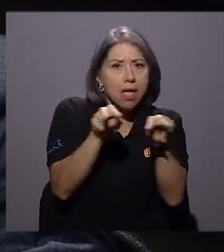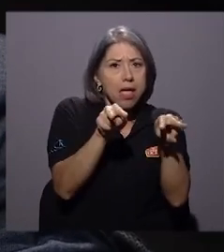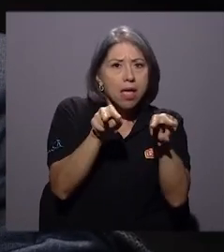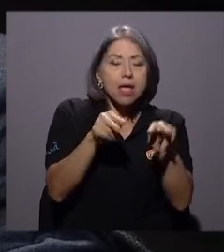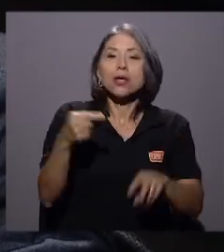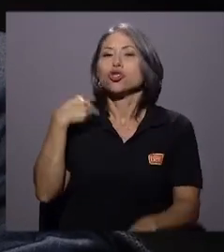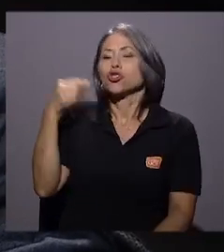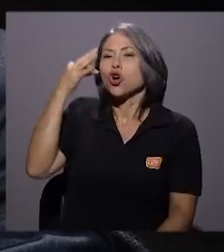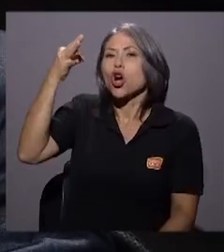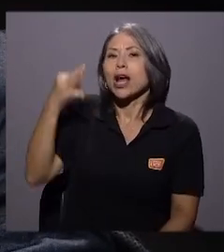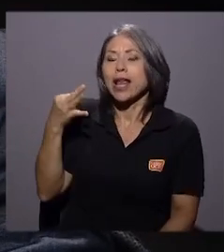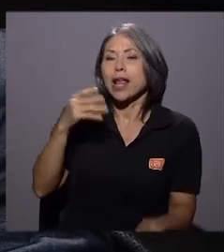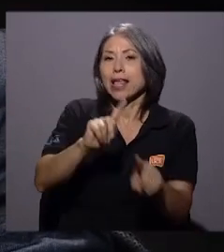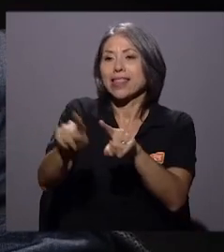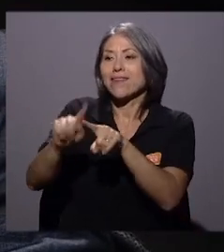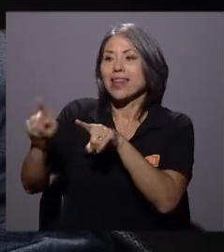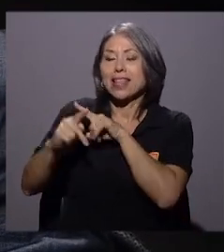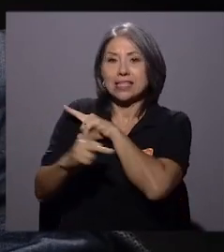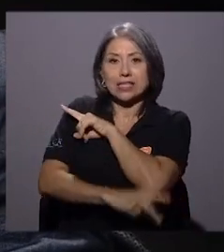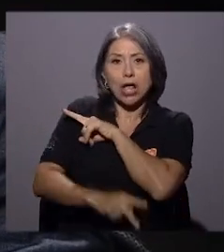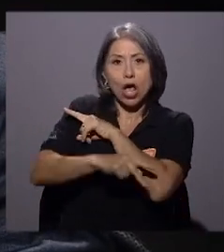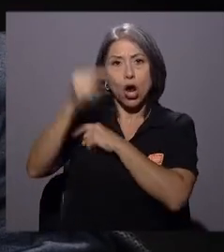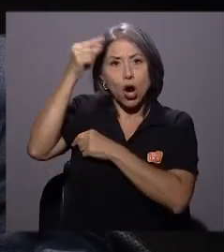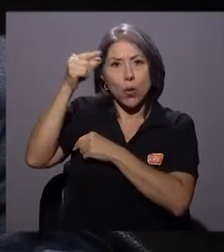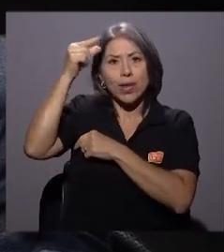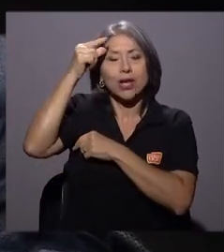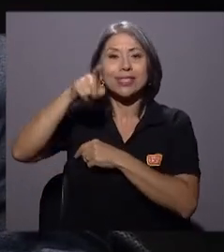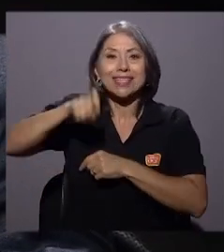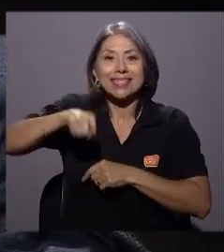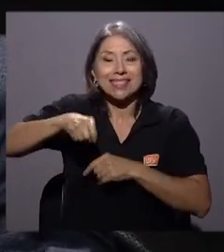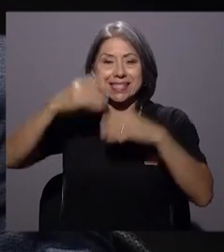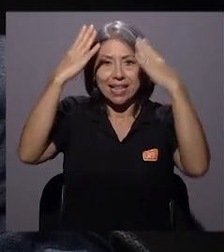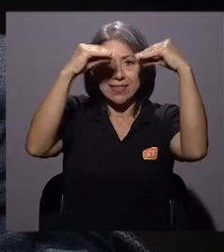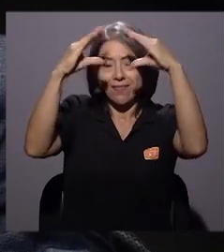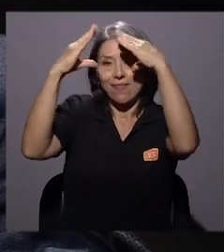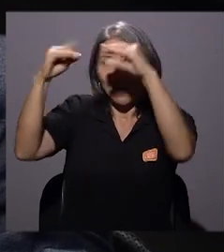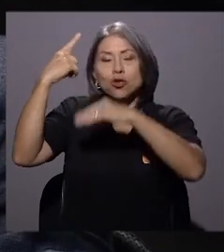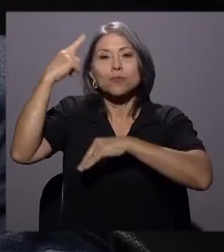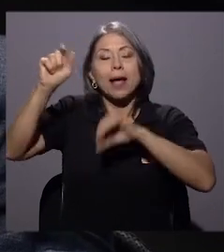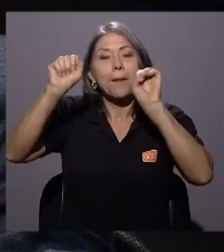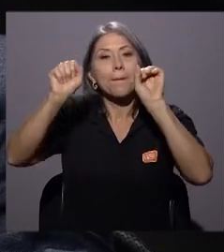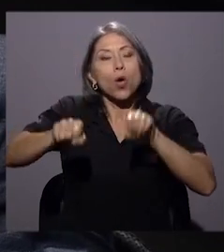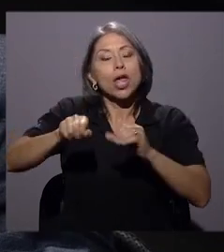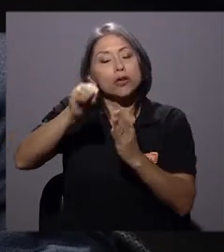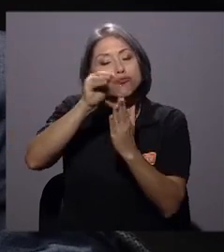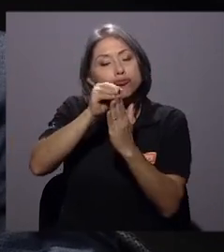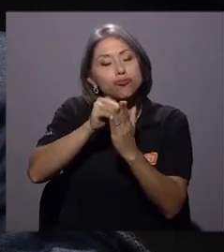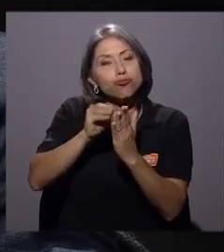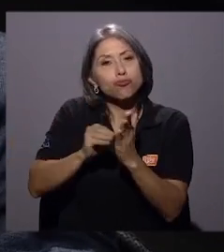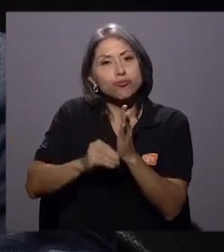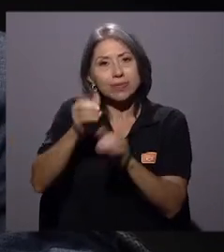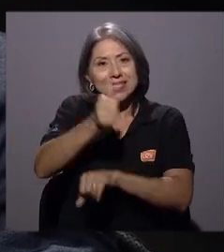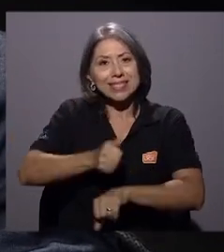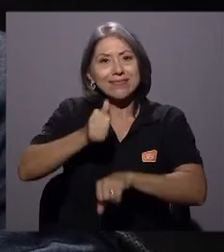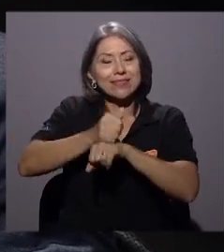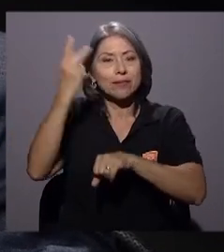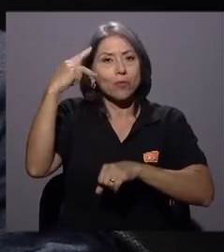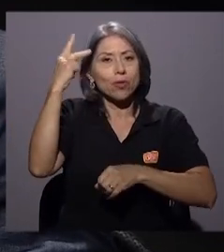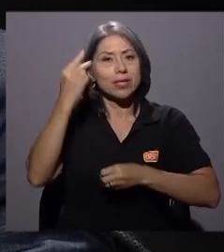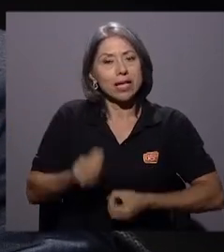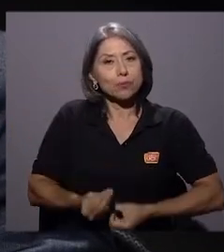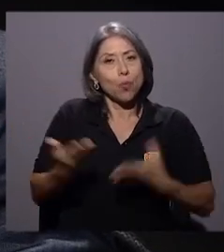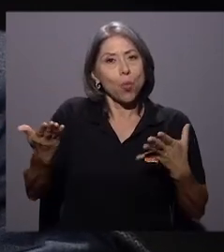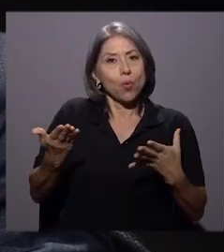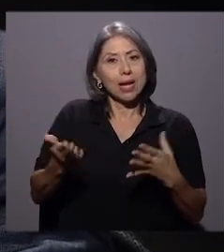gobiernos necesitan de los datos para poder definir las políticas públicas que estarán vigentes durante